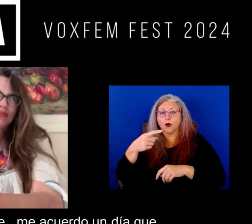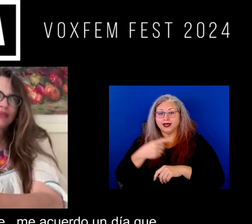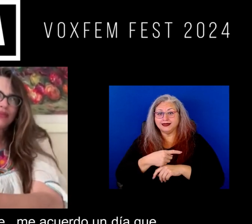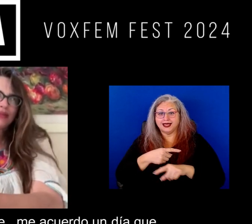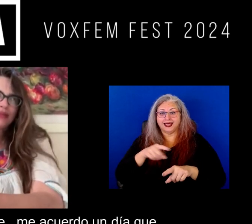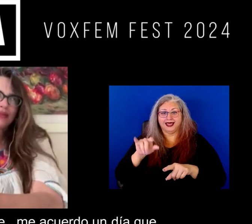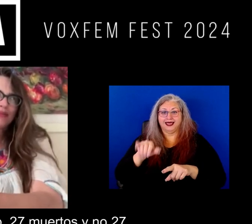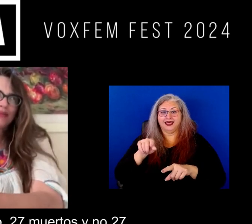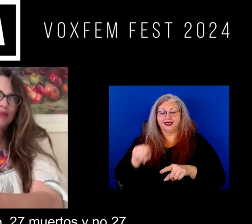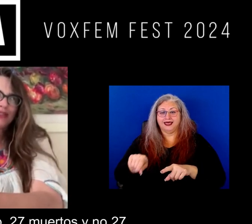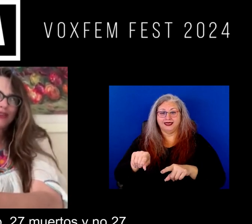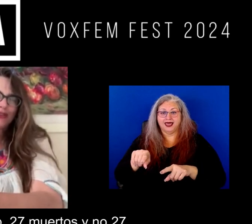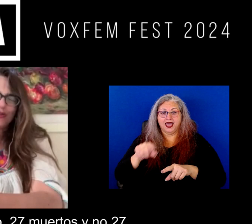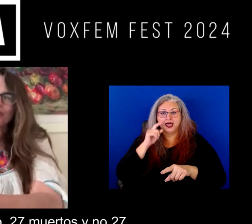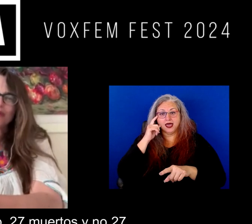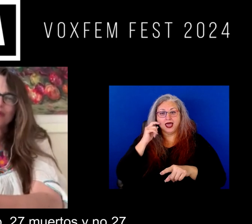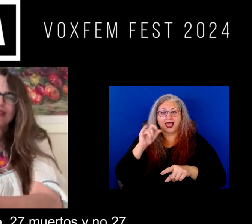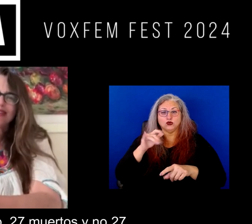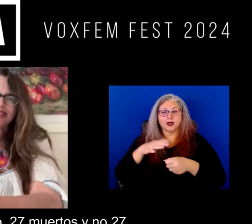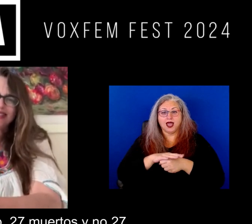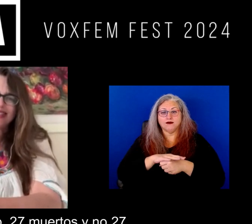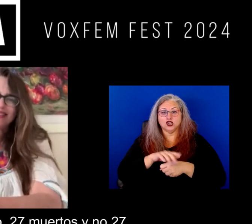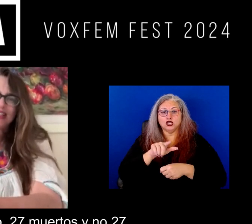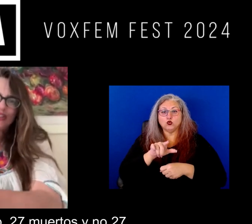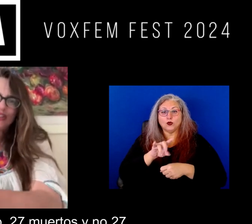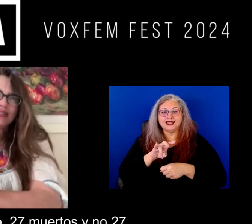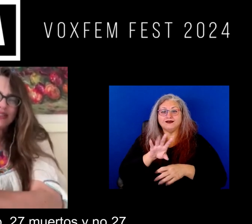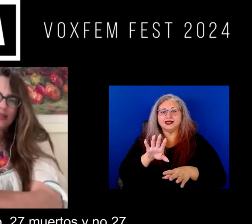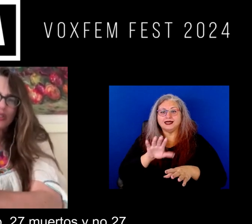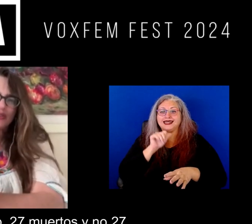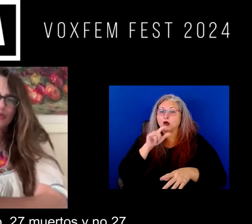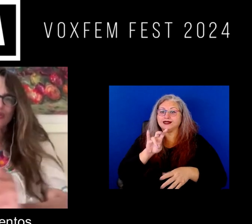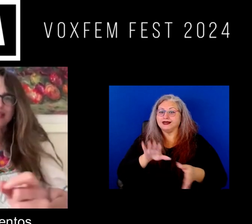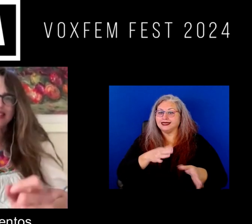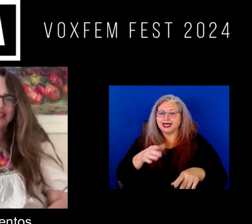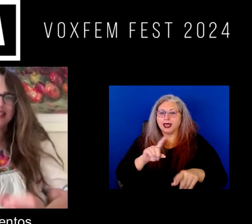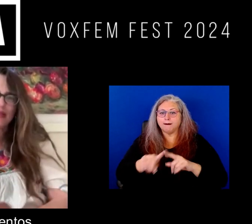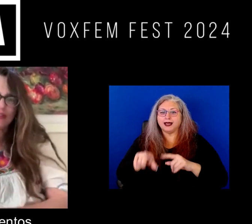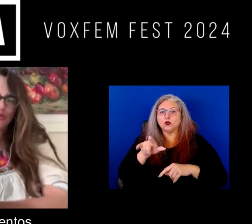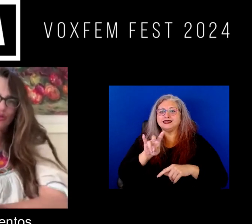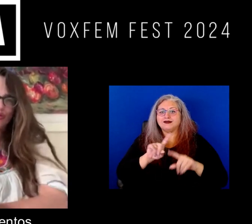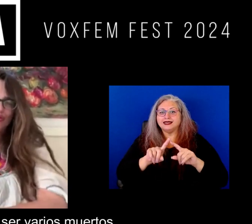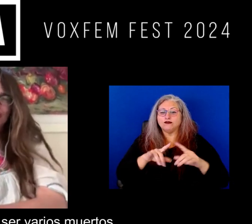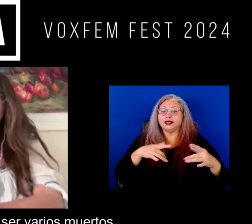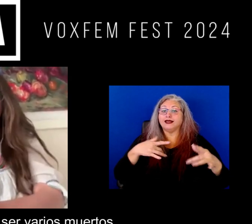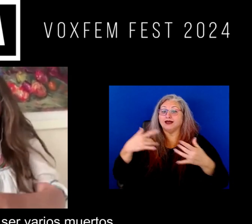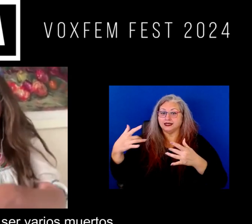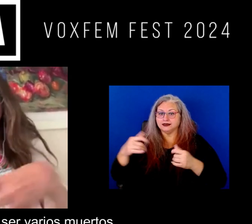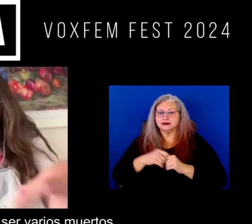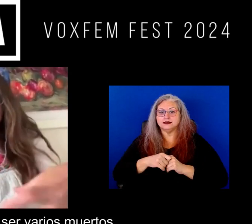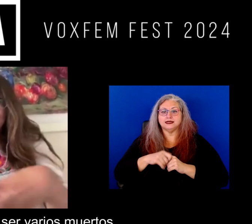día que cubre 27 no 27 muertos sino 27 eventos ¿no?